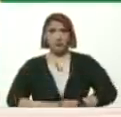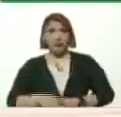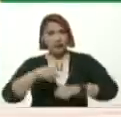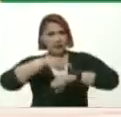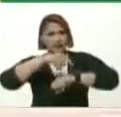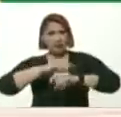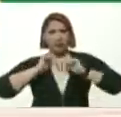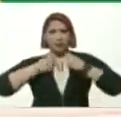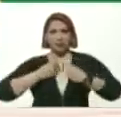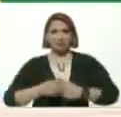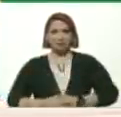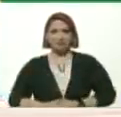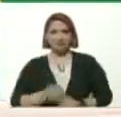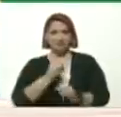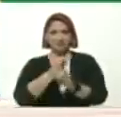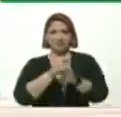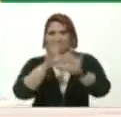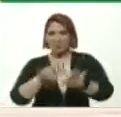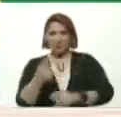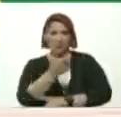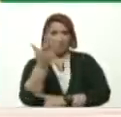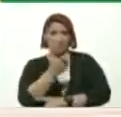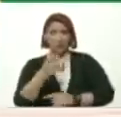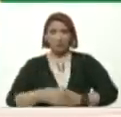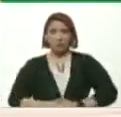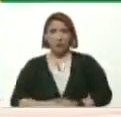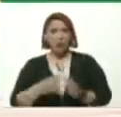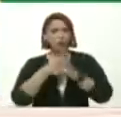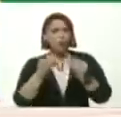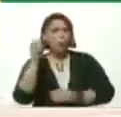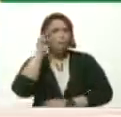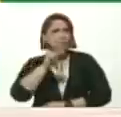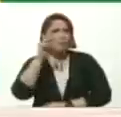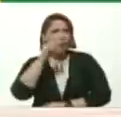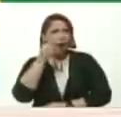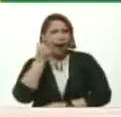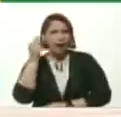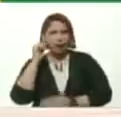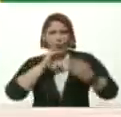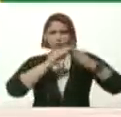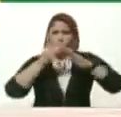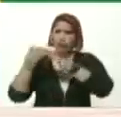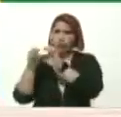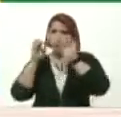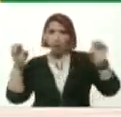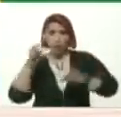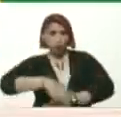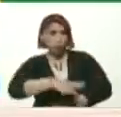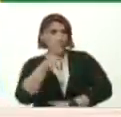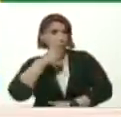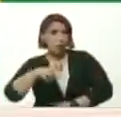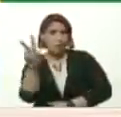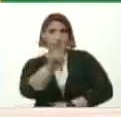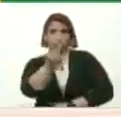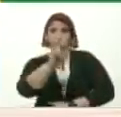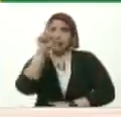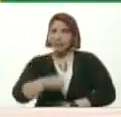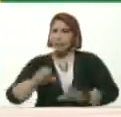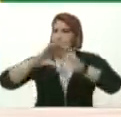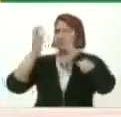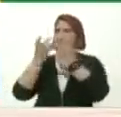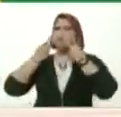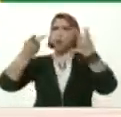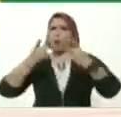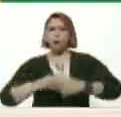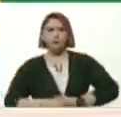De Aristóbulo En Mis Redes Sociales A Todos Los Maestros Maestras La Comunidad Educativa Y A Los Venezolanos Venezolanos Y Al Mundo